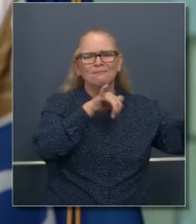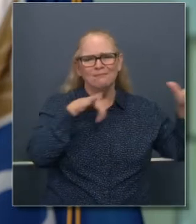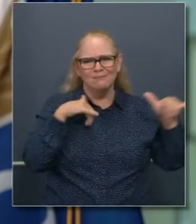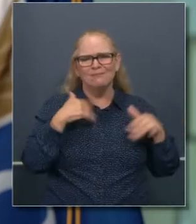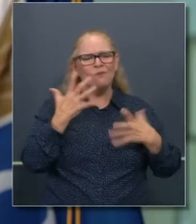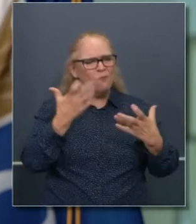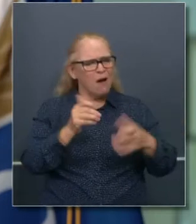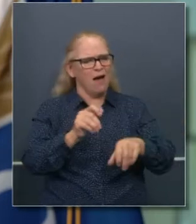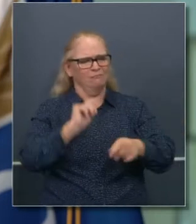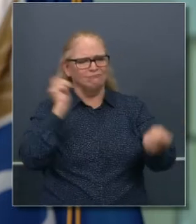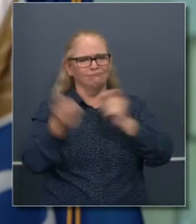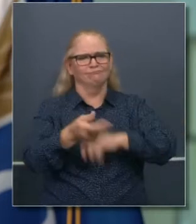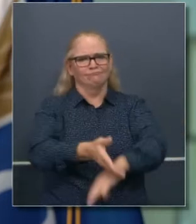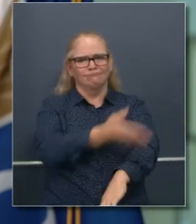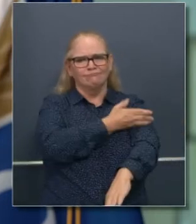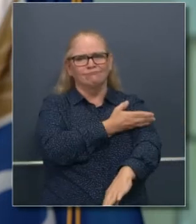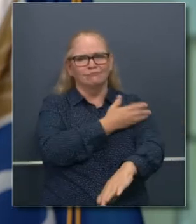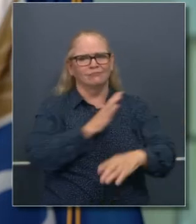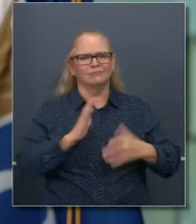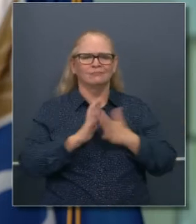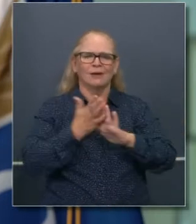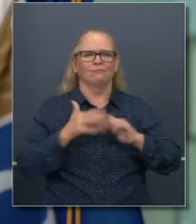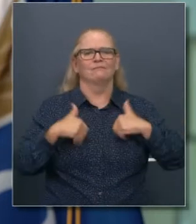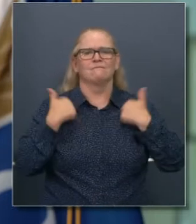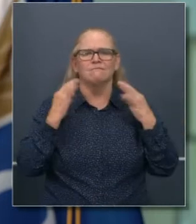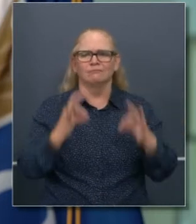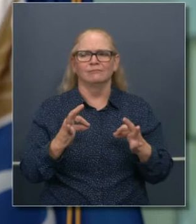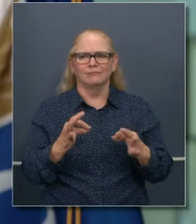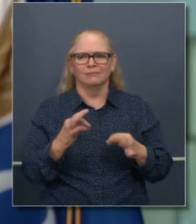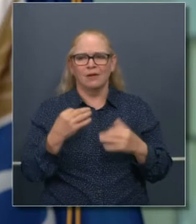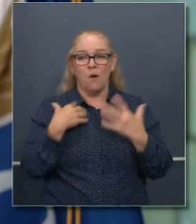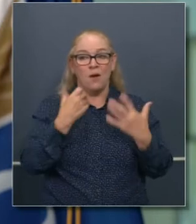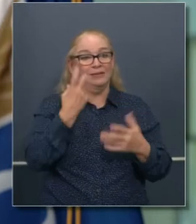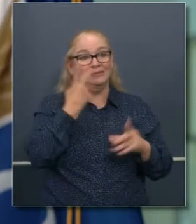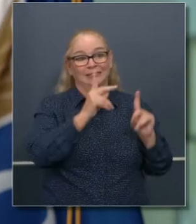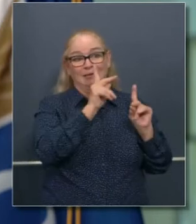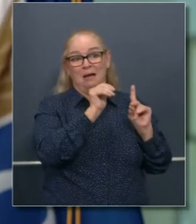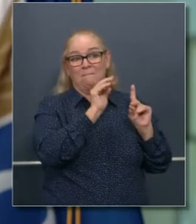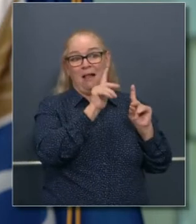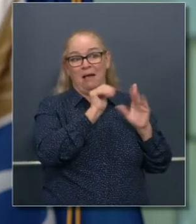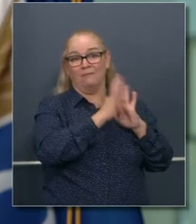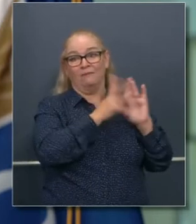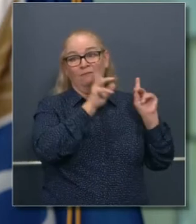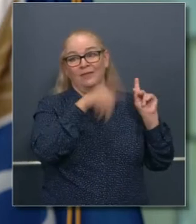buena amiga en los últimos años, Kamala Harris.